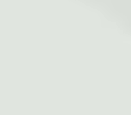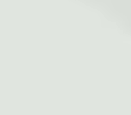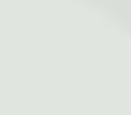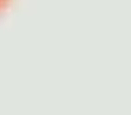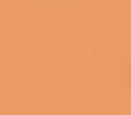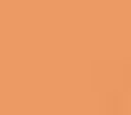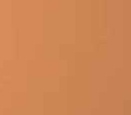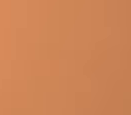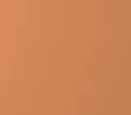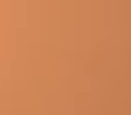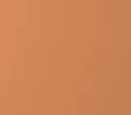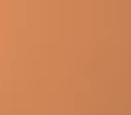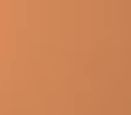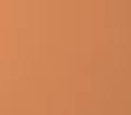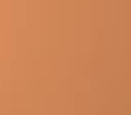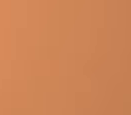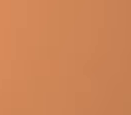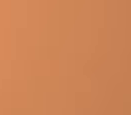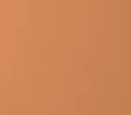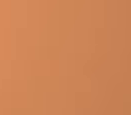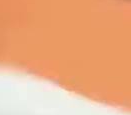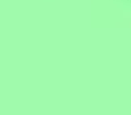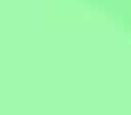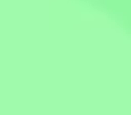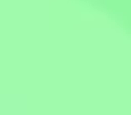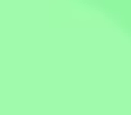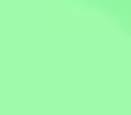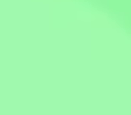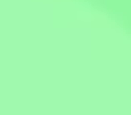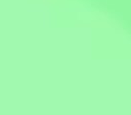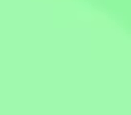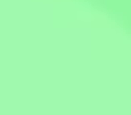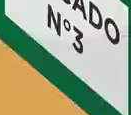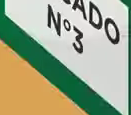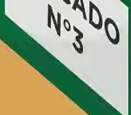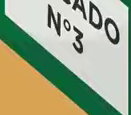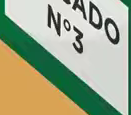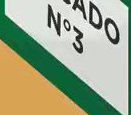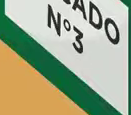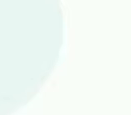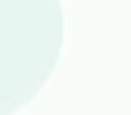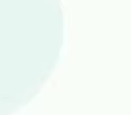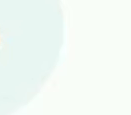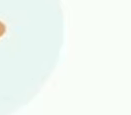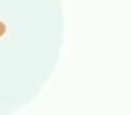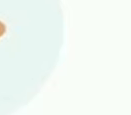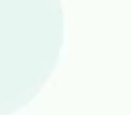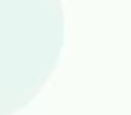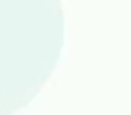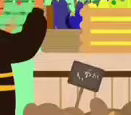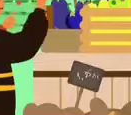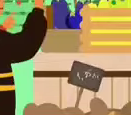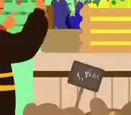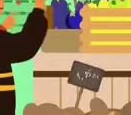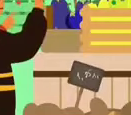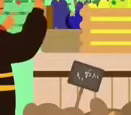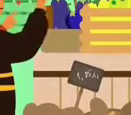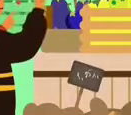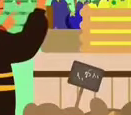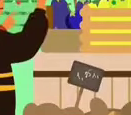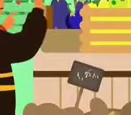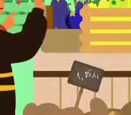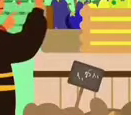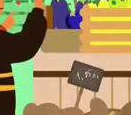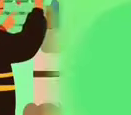Y si tuvieras el poder de ver el coronavirus, te cuidarías, ¿verdad? No necesitas un superpoder para cuidarte y proteger a tu